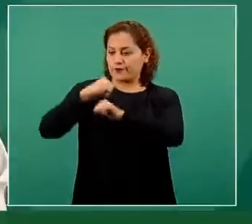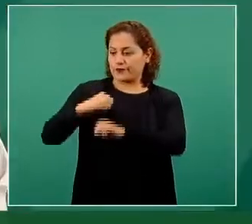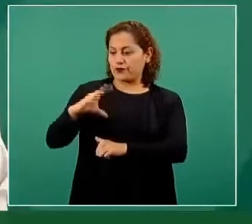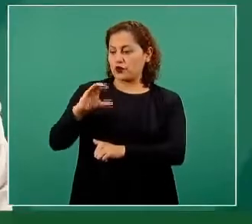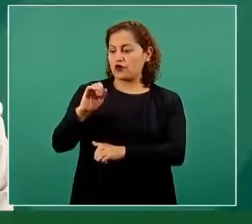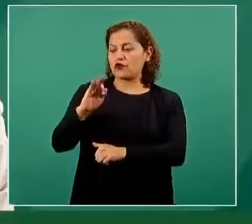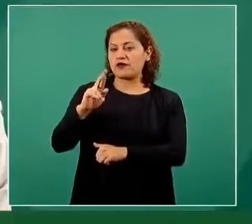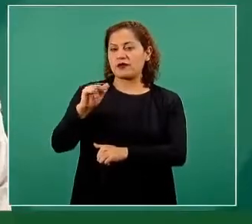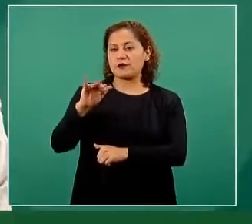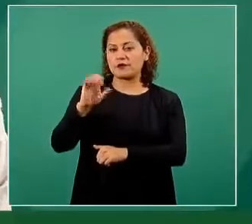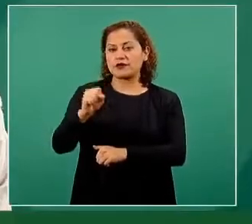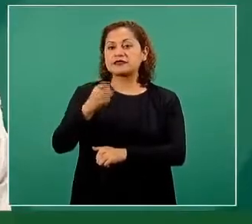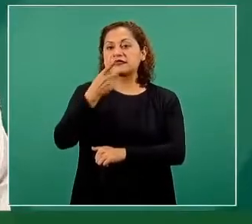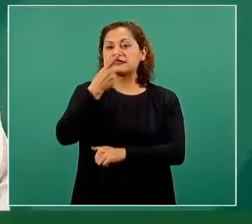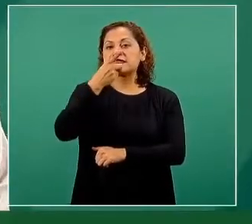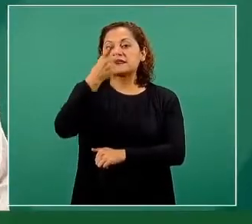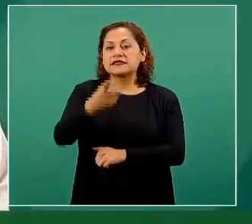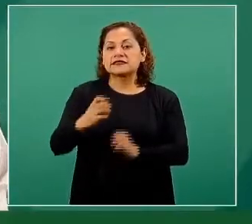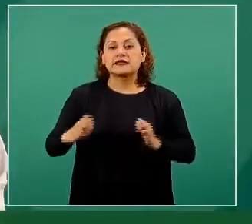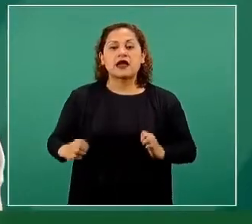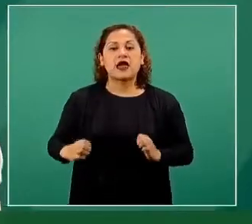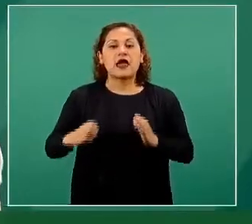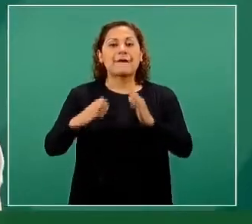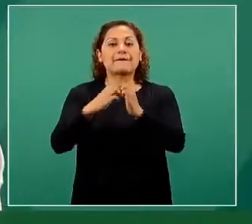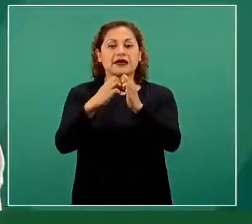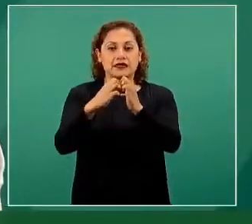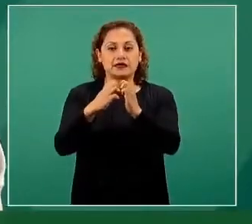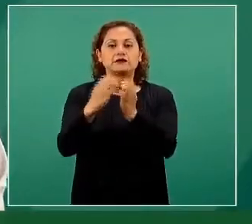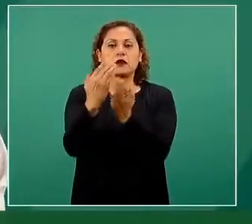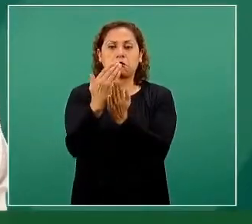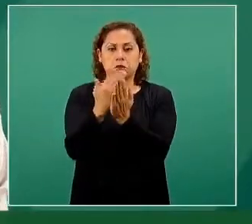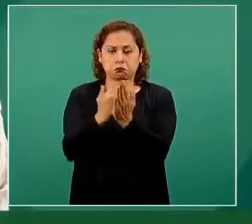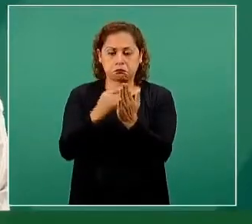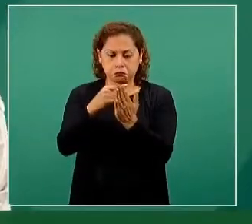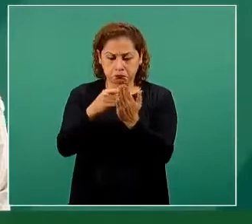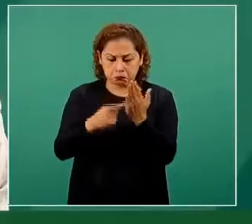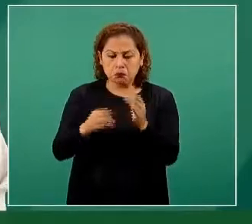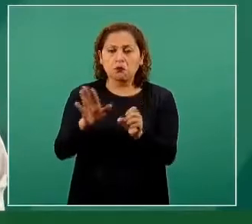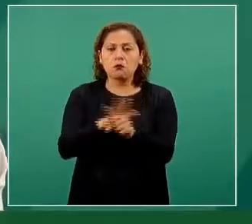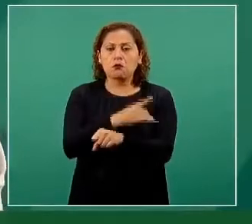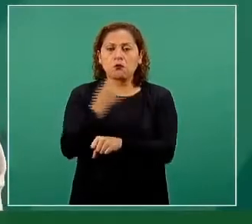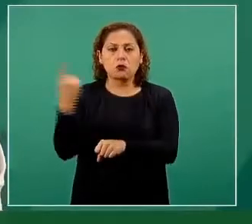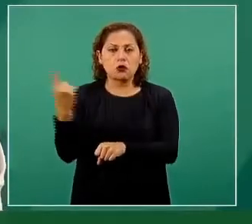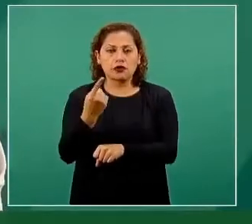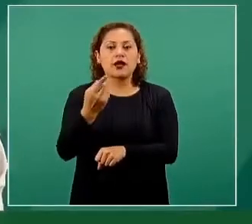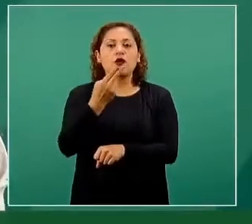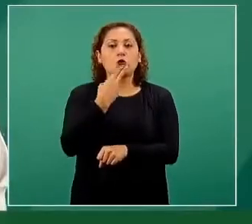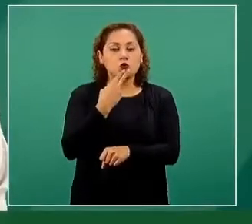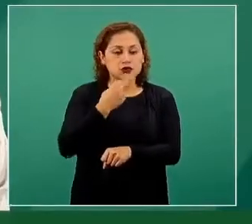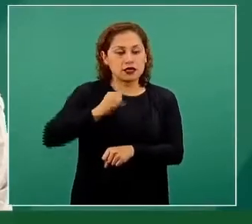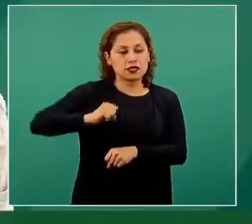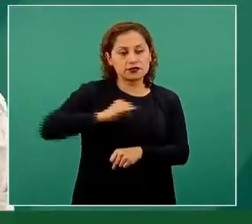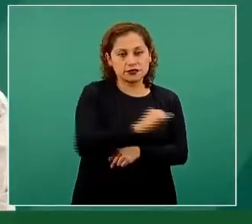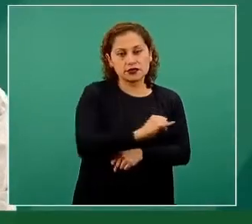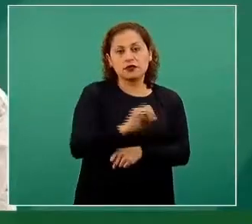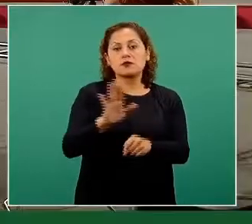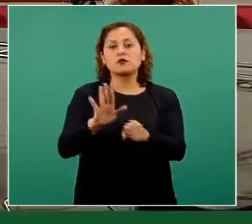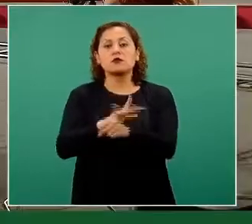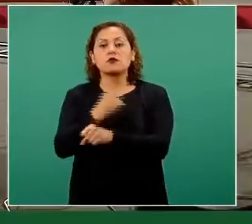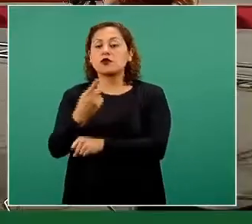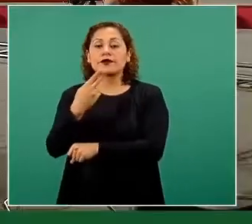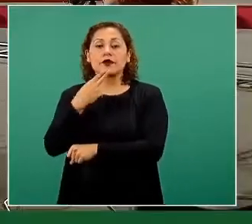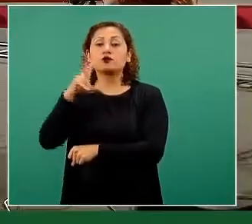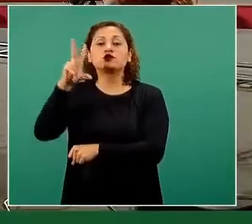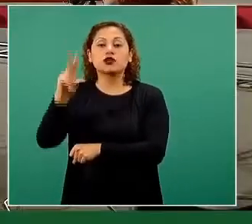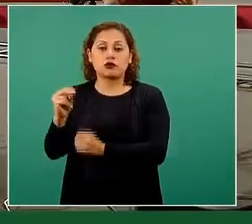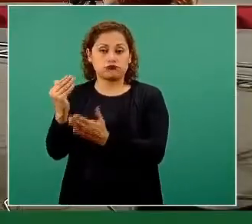muy bien delimitada. Cuáles son las indicaciones de uso, cuáles son las contraindicaciones de uso y es un